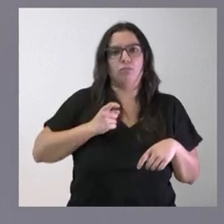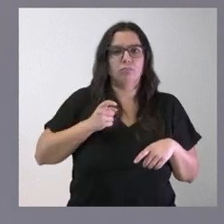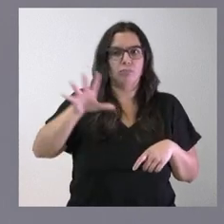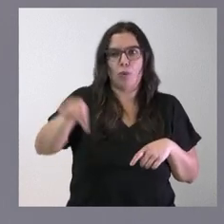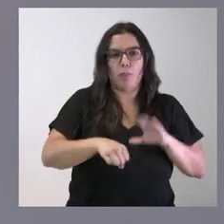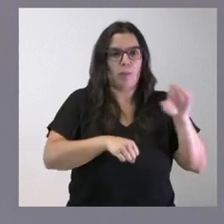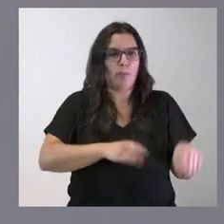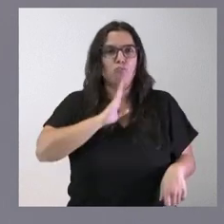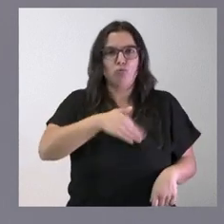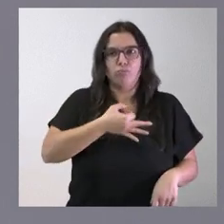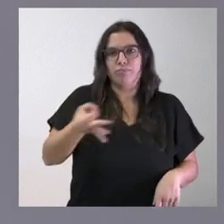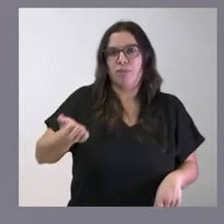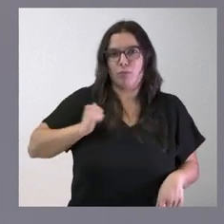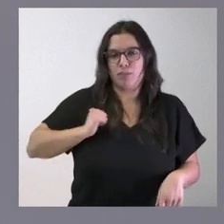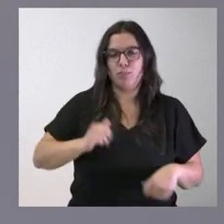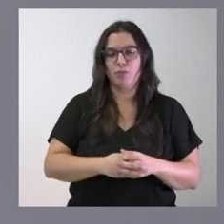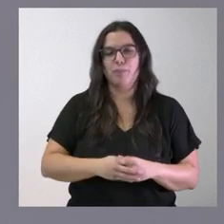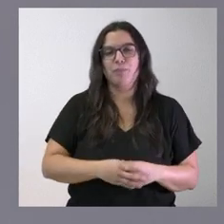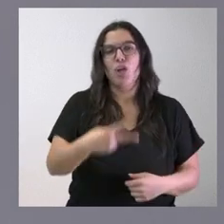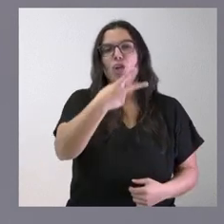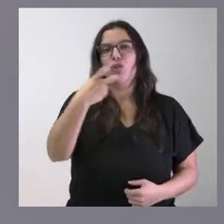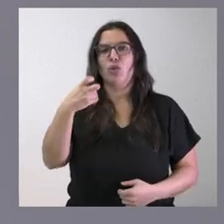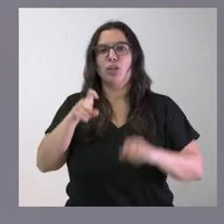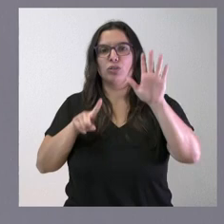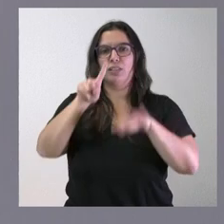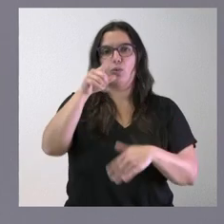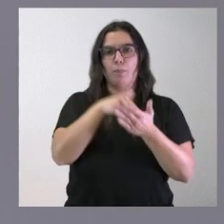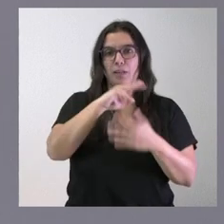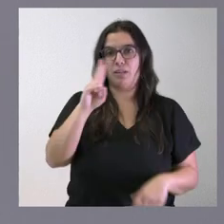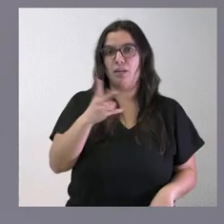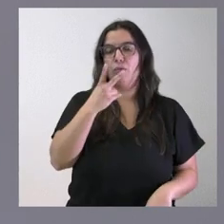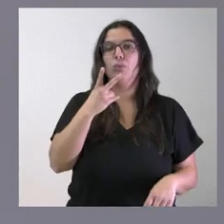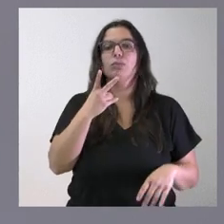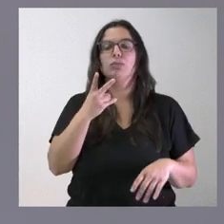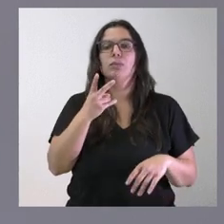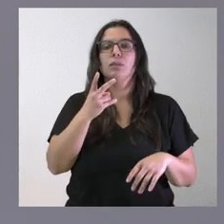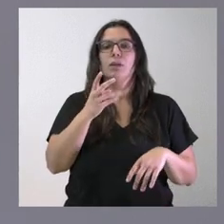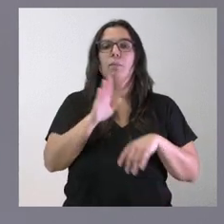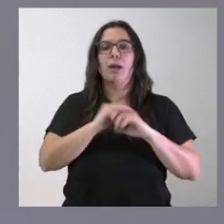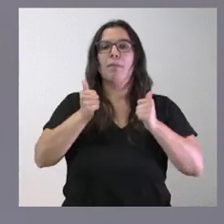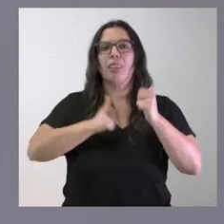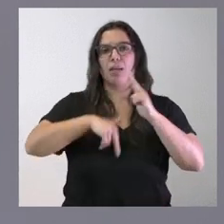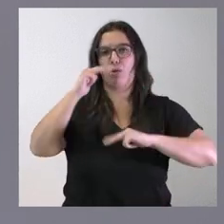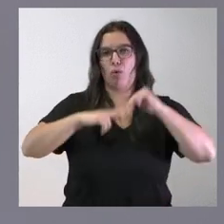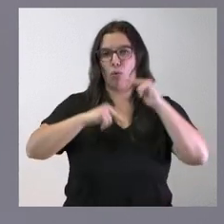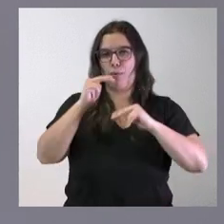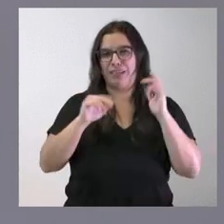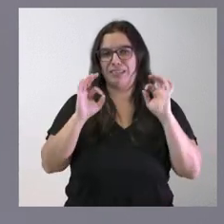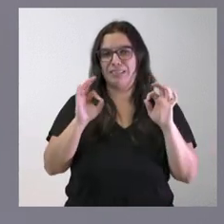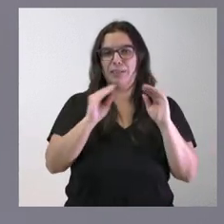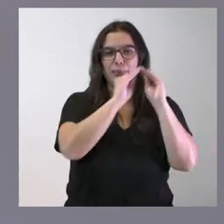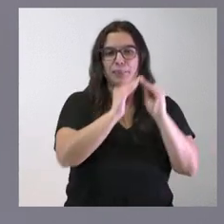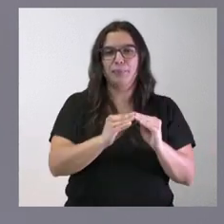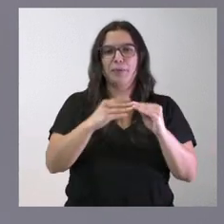estamos aprovechando. 261.000 euros se destinarán a comenzar las obras de instalaciones